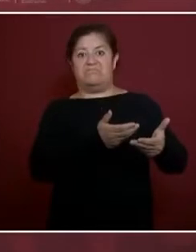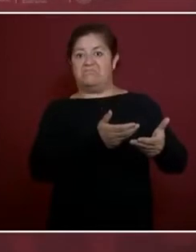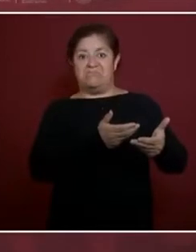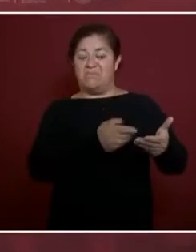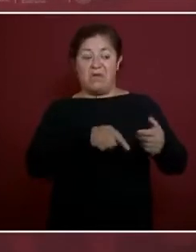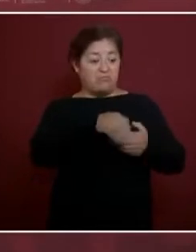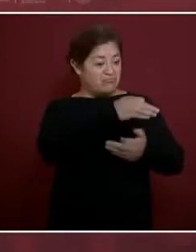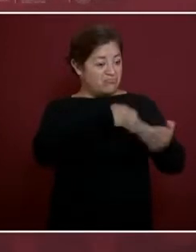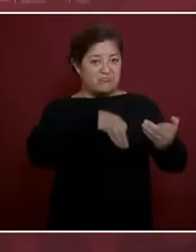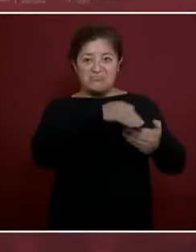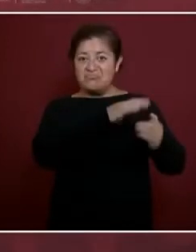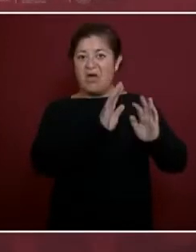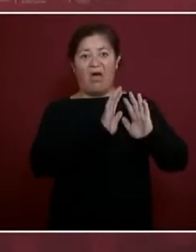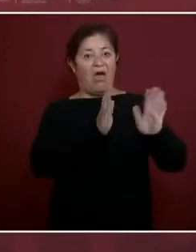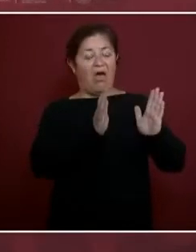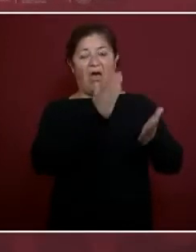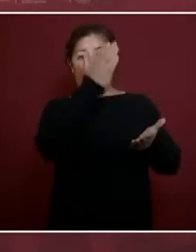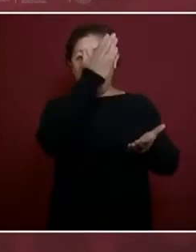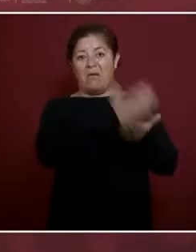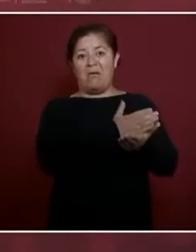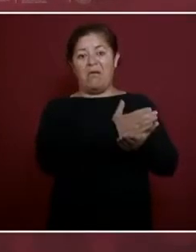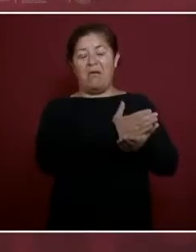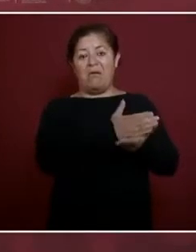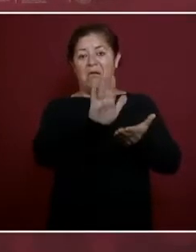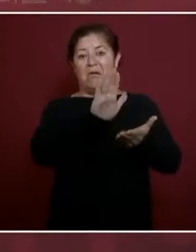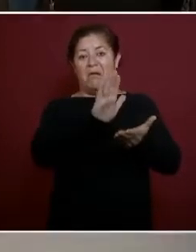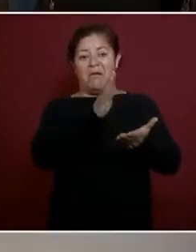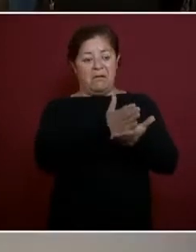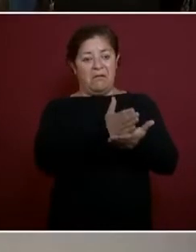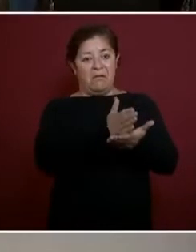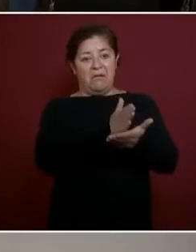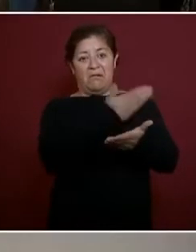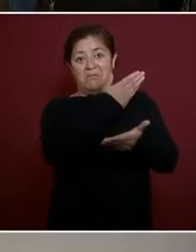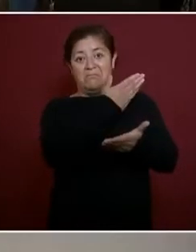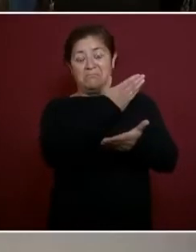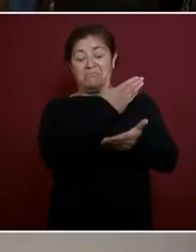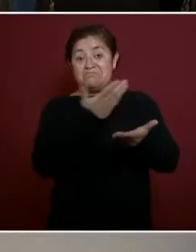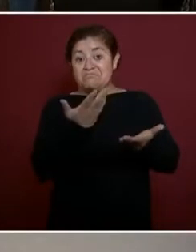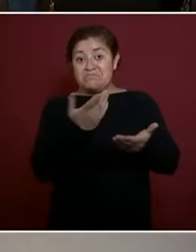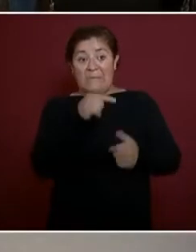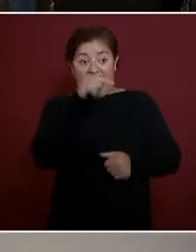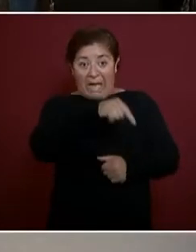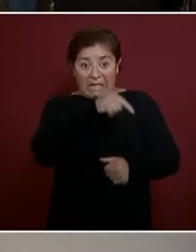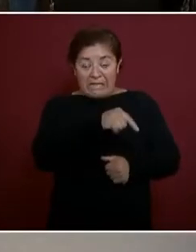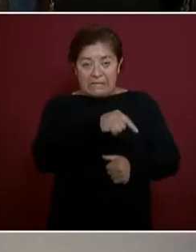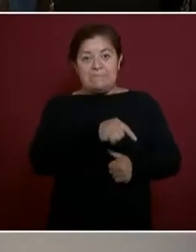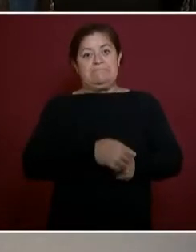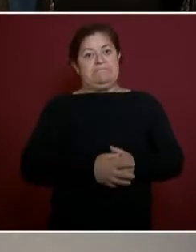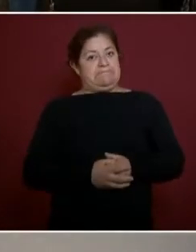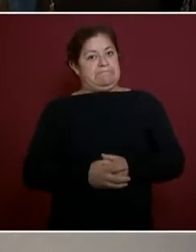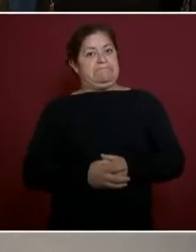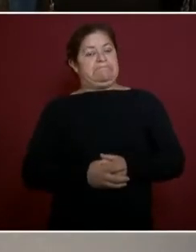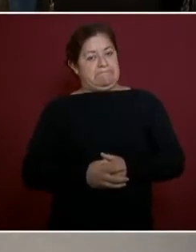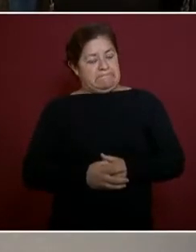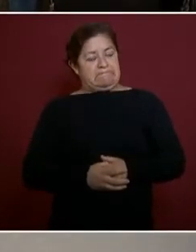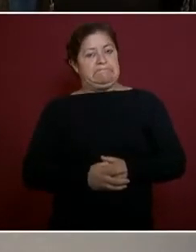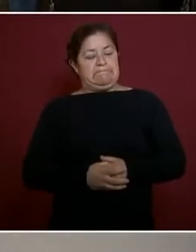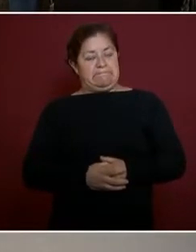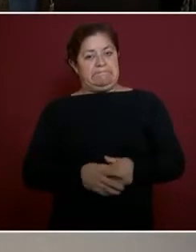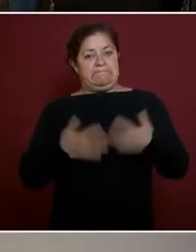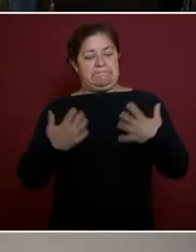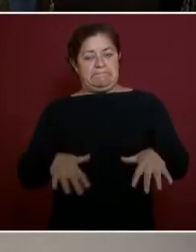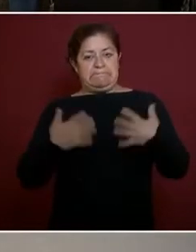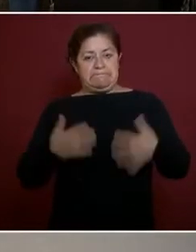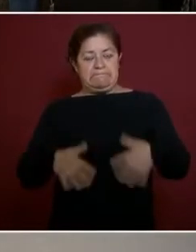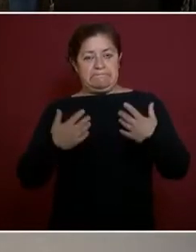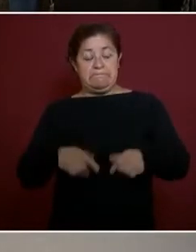social, ahí sí, pues no daba abasto al